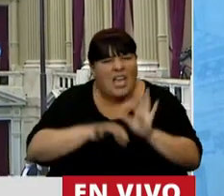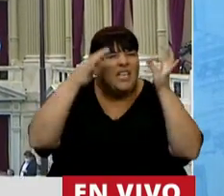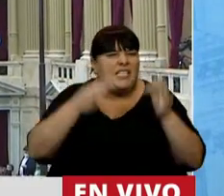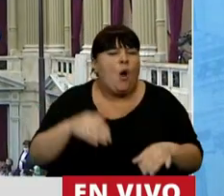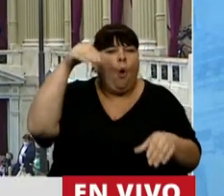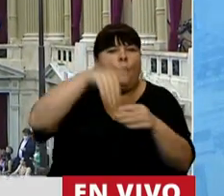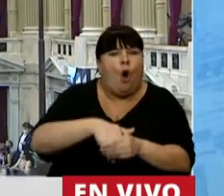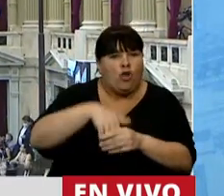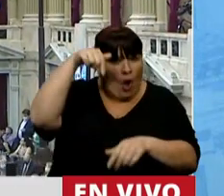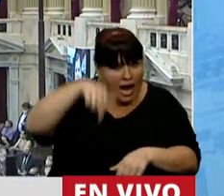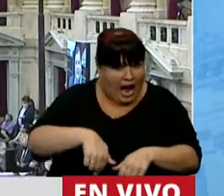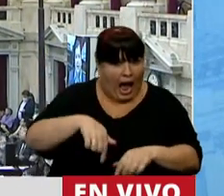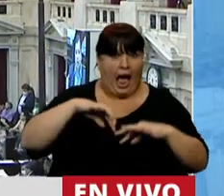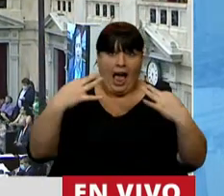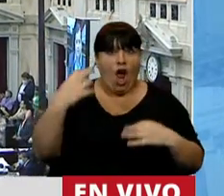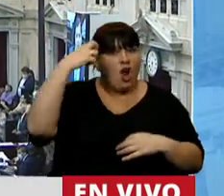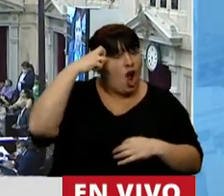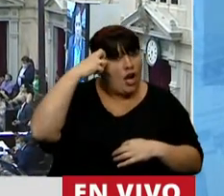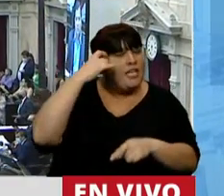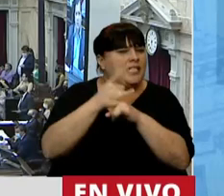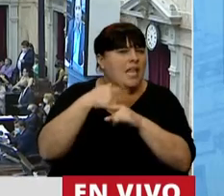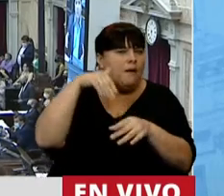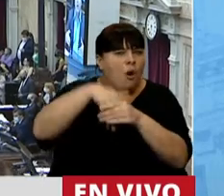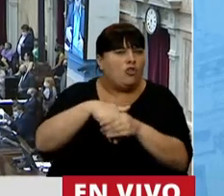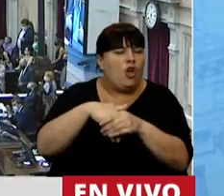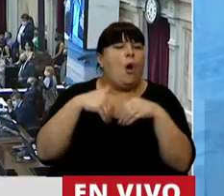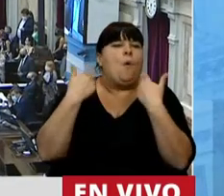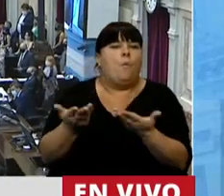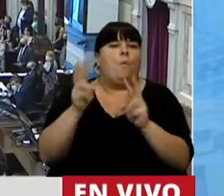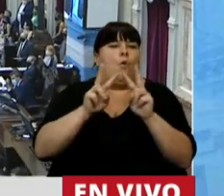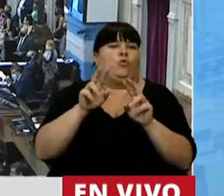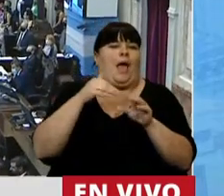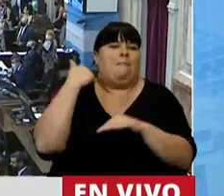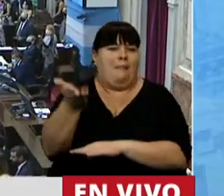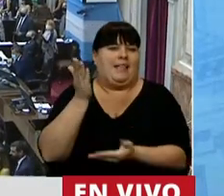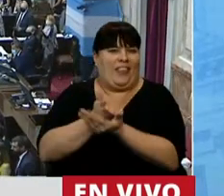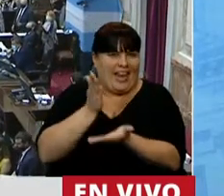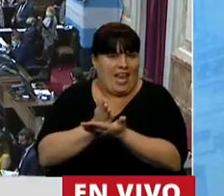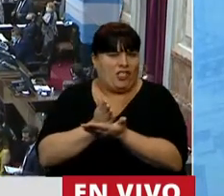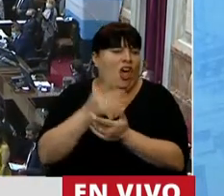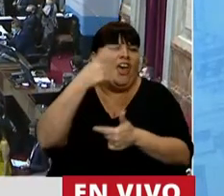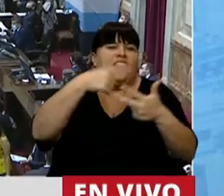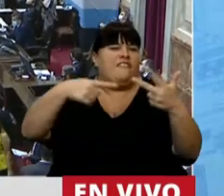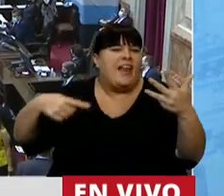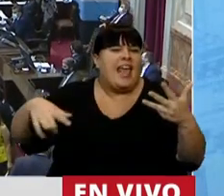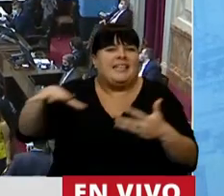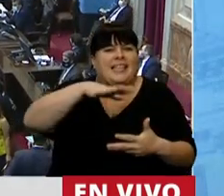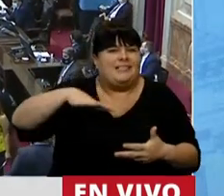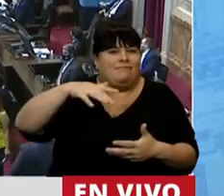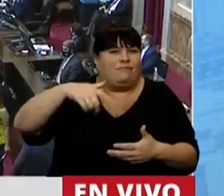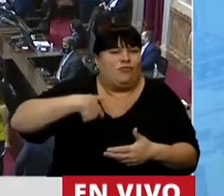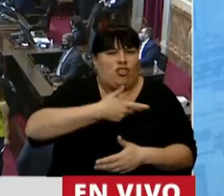estado votando acá en este Congreso por la ampliación de los derechos de los distintos sectores de la sociedad.